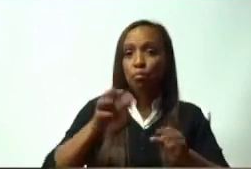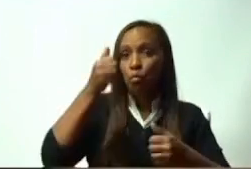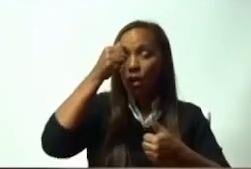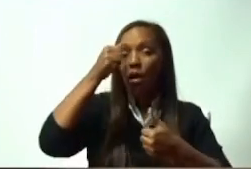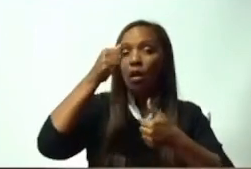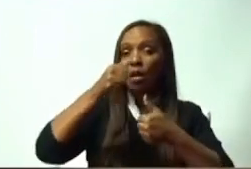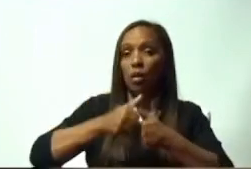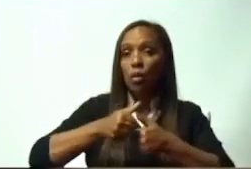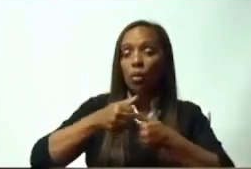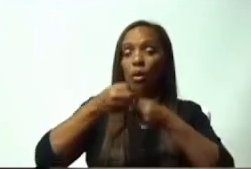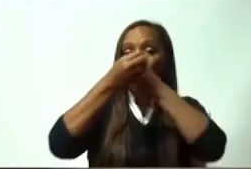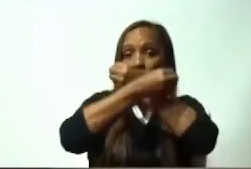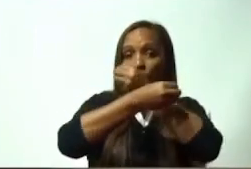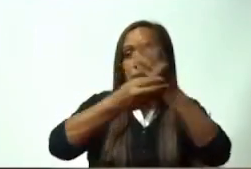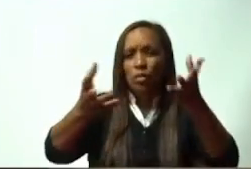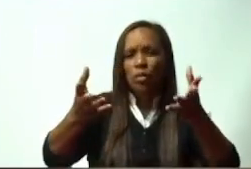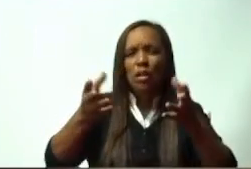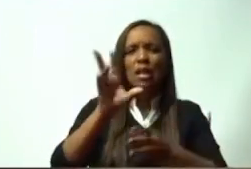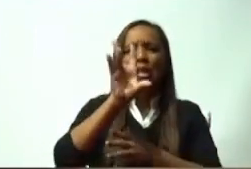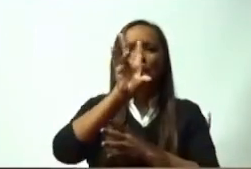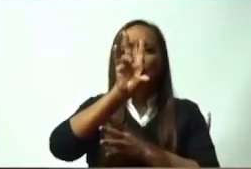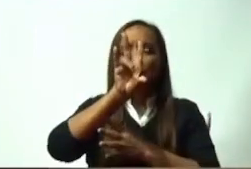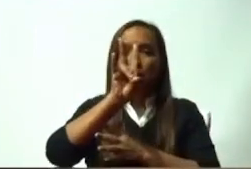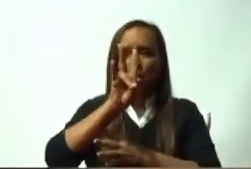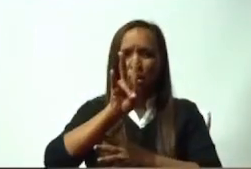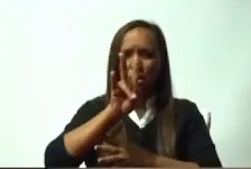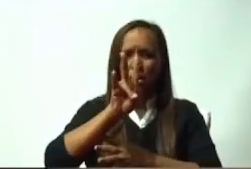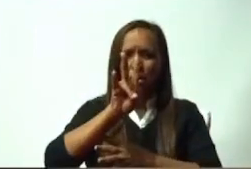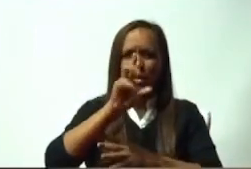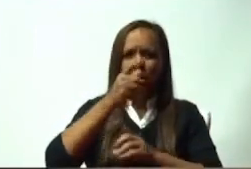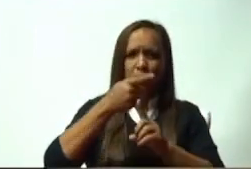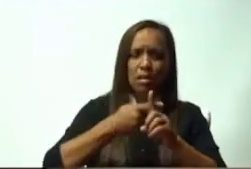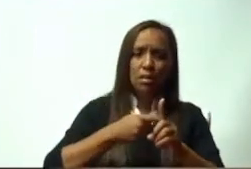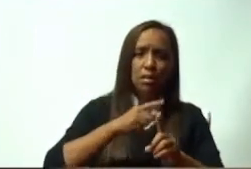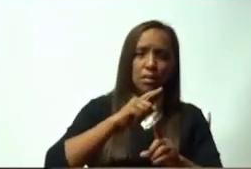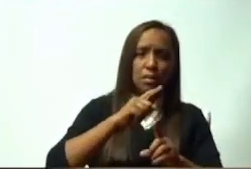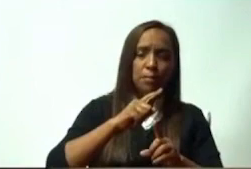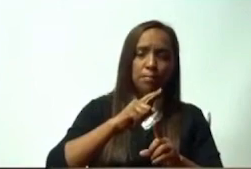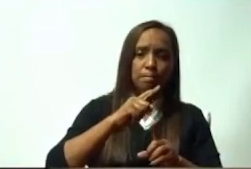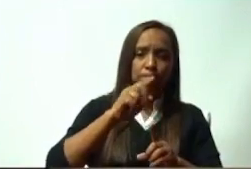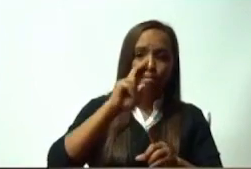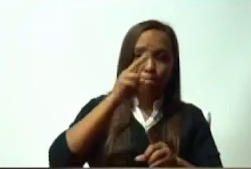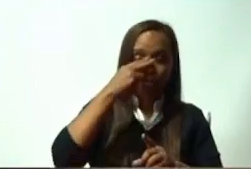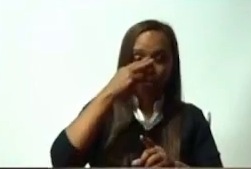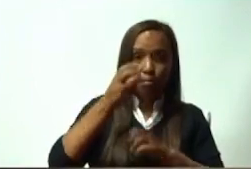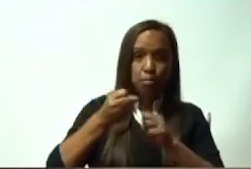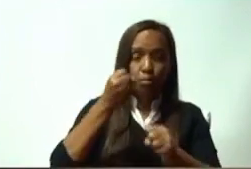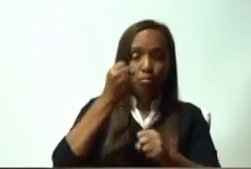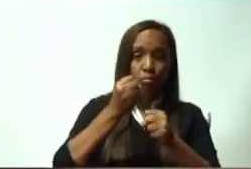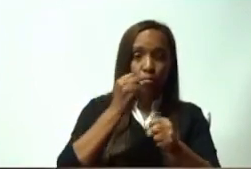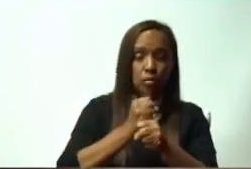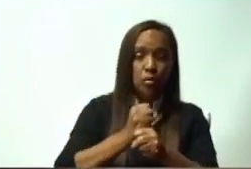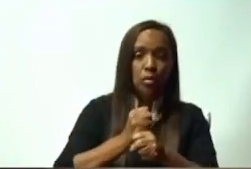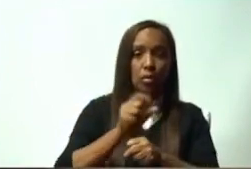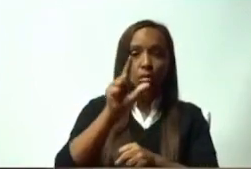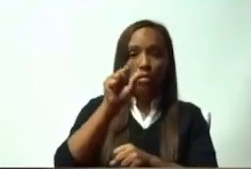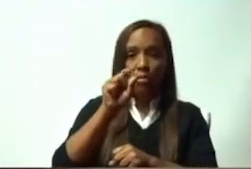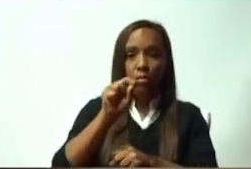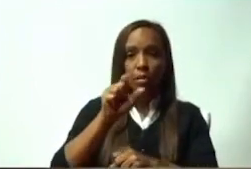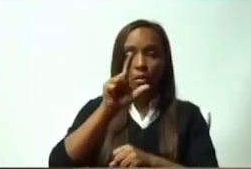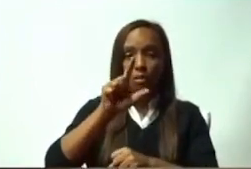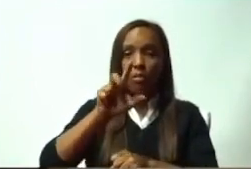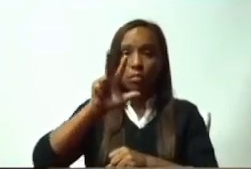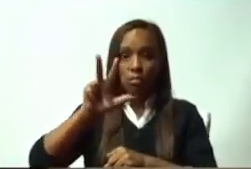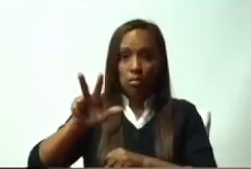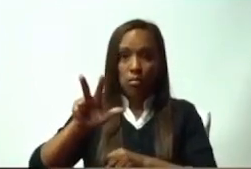2023, entró en vigencia el 5 de octubre del 2023, que transcurrieron 120 días. Y a partir de